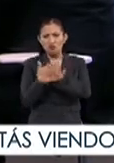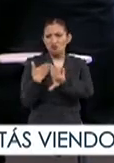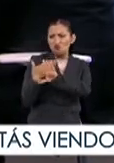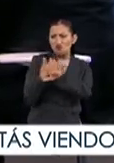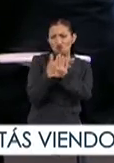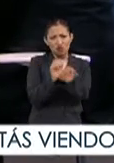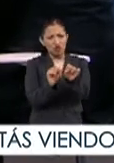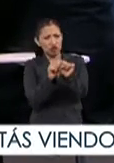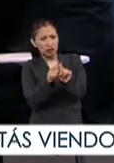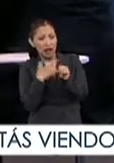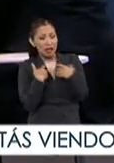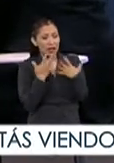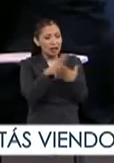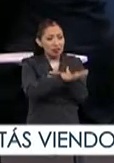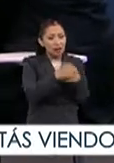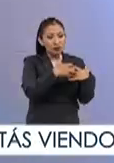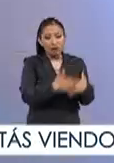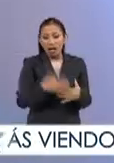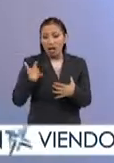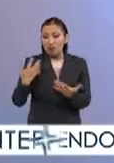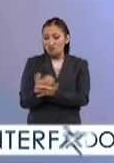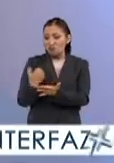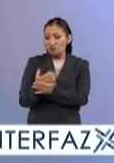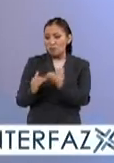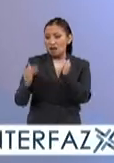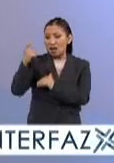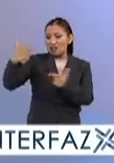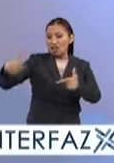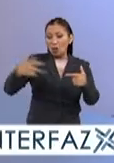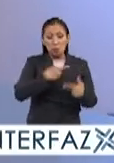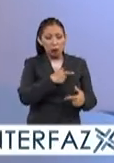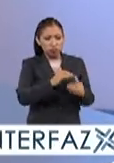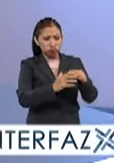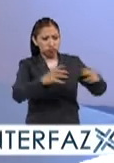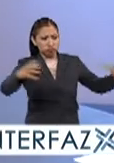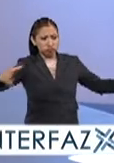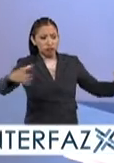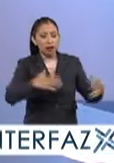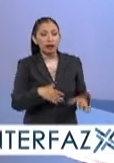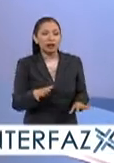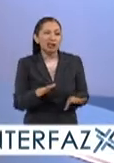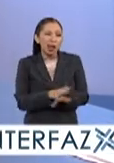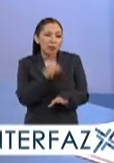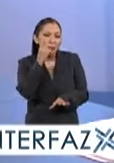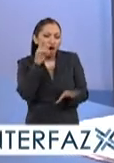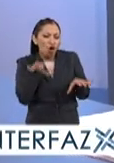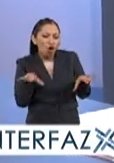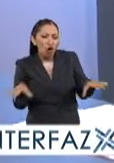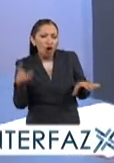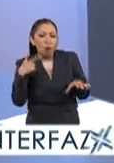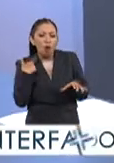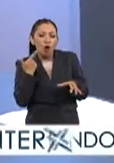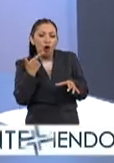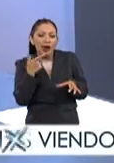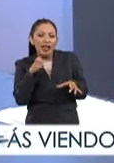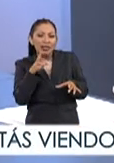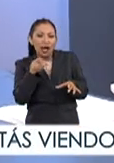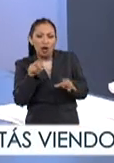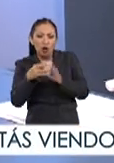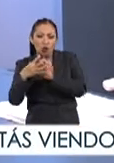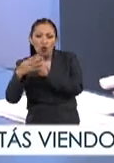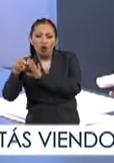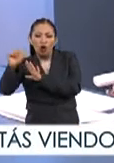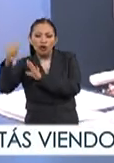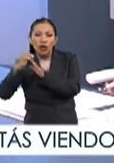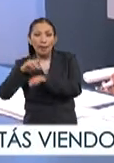sociedades industriales y capitalistas posiblemente lo que cambia un poquito pues son todos los géneros que se van derivando